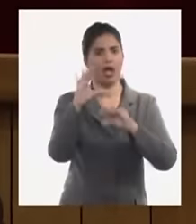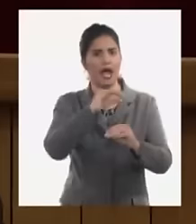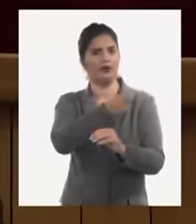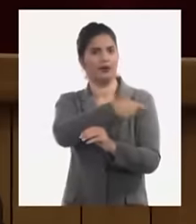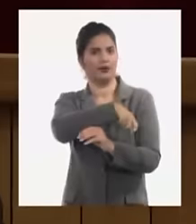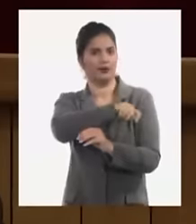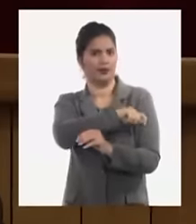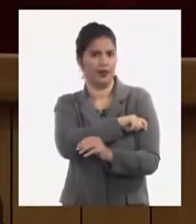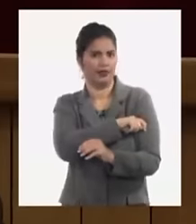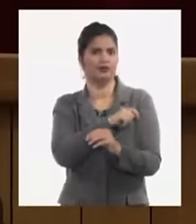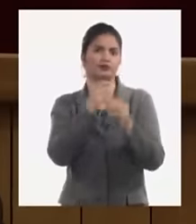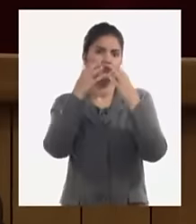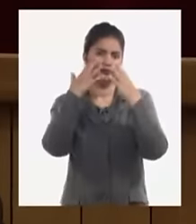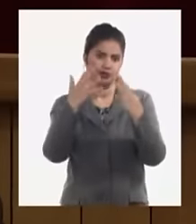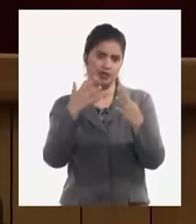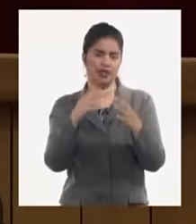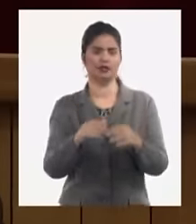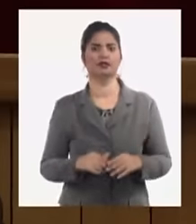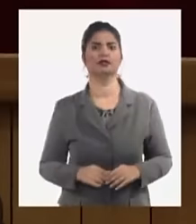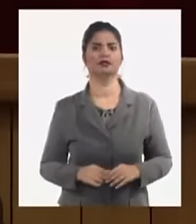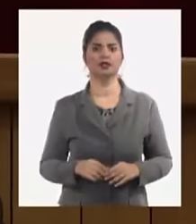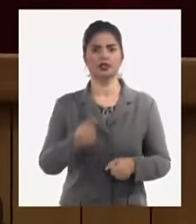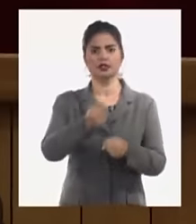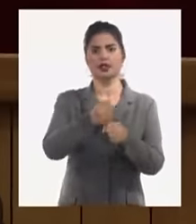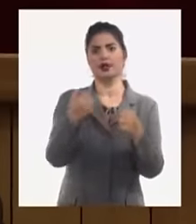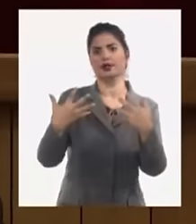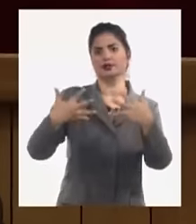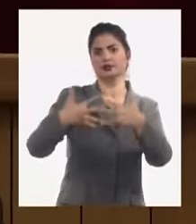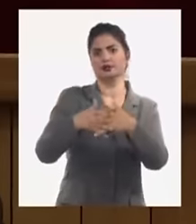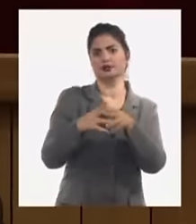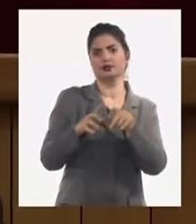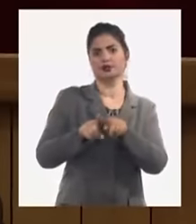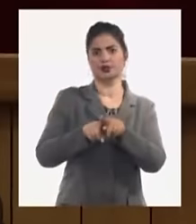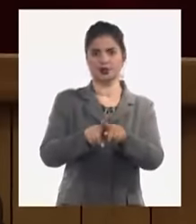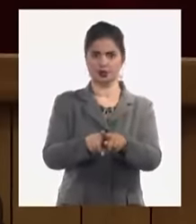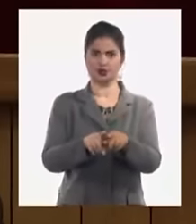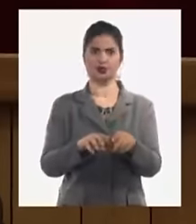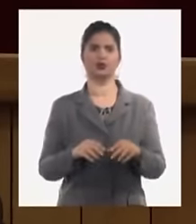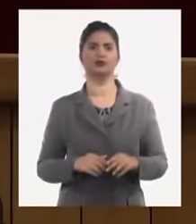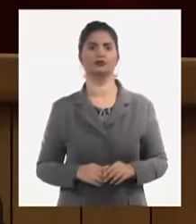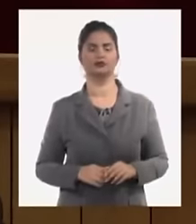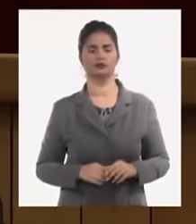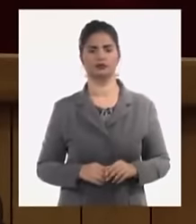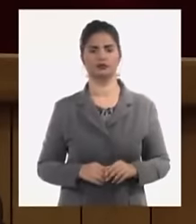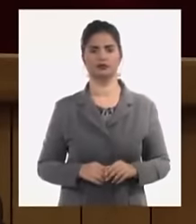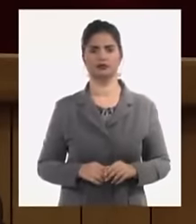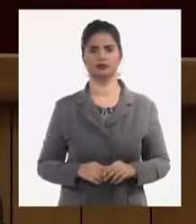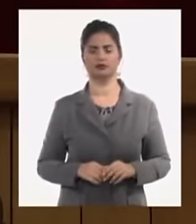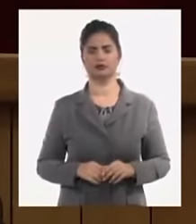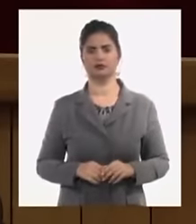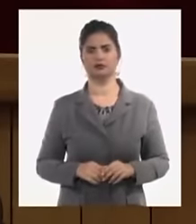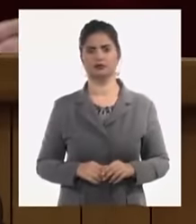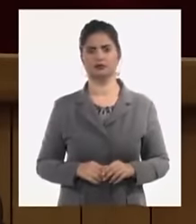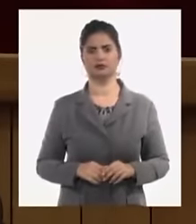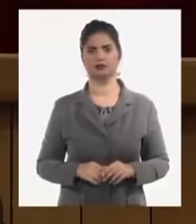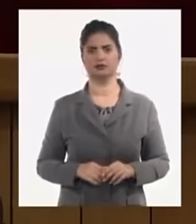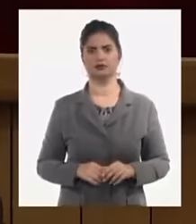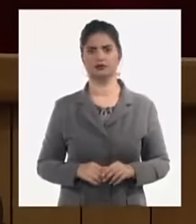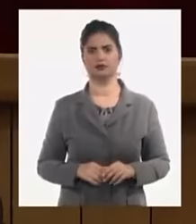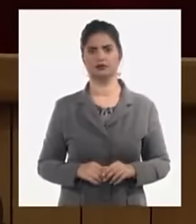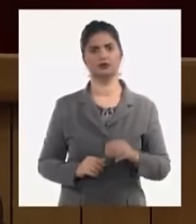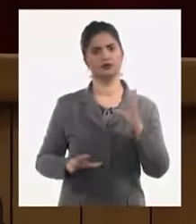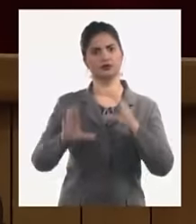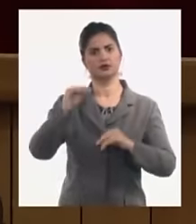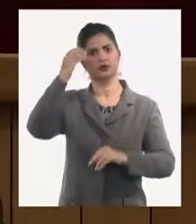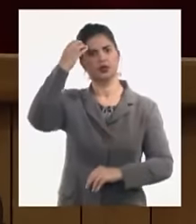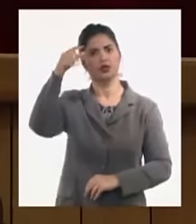completa de como va ser ese proceso entonces que es lo que dijimos anoche con los gobernadores va a haber